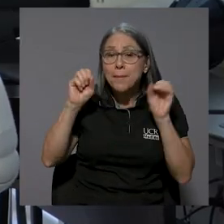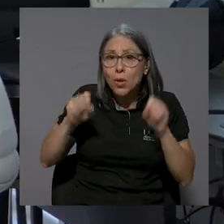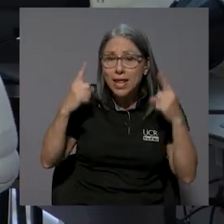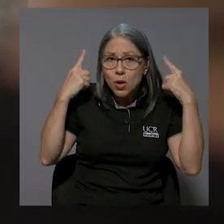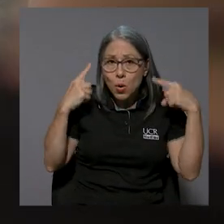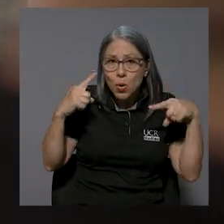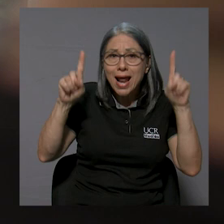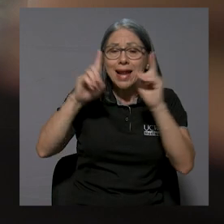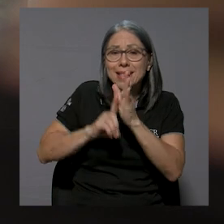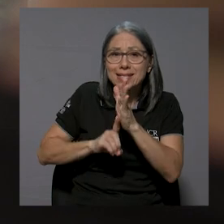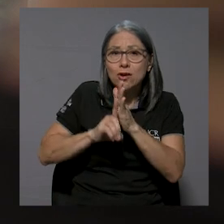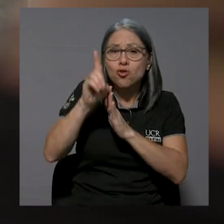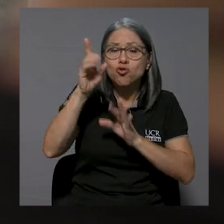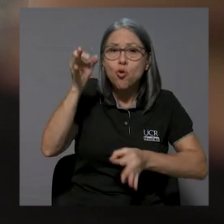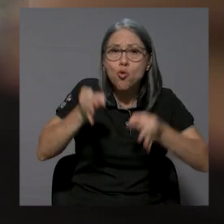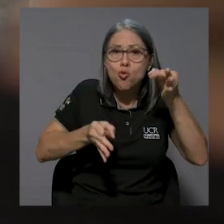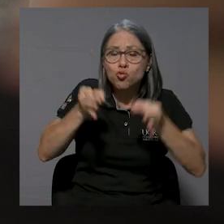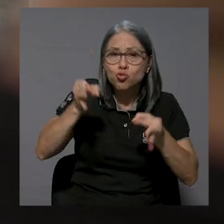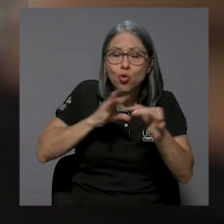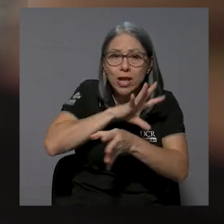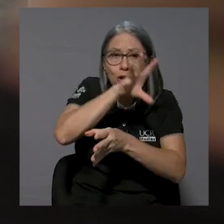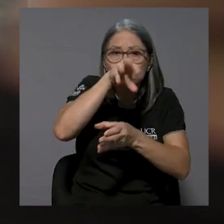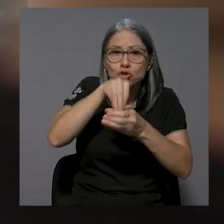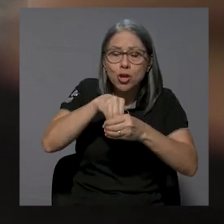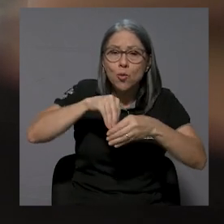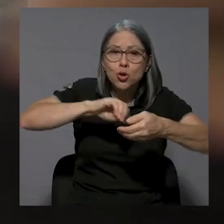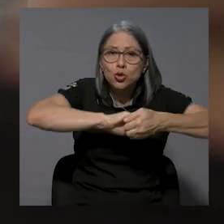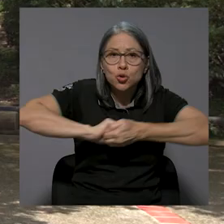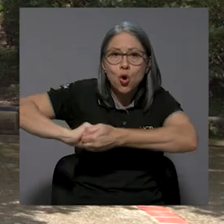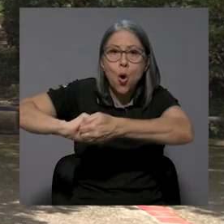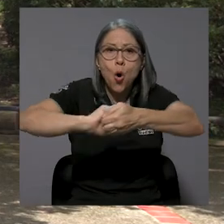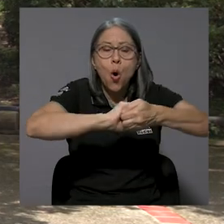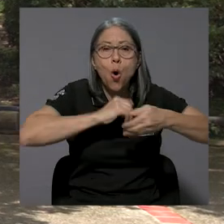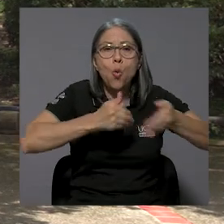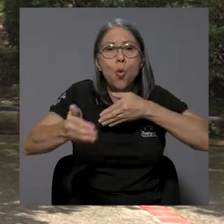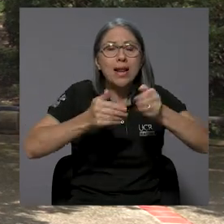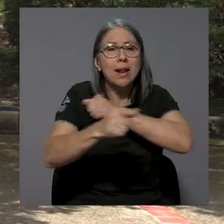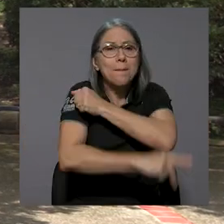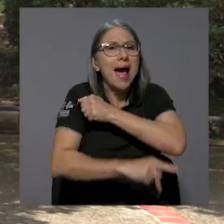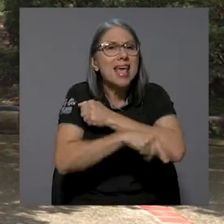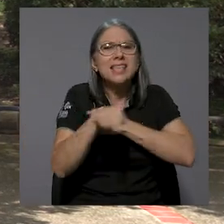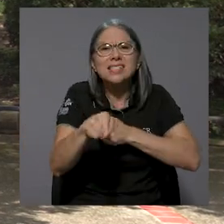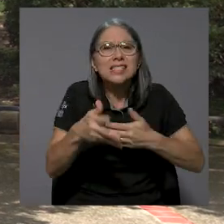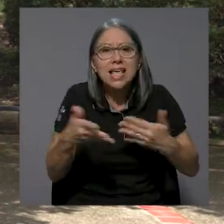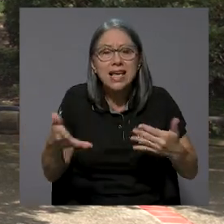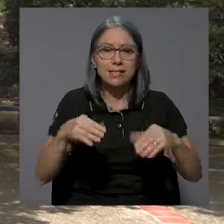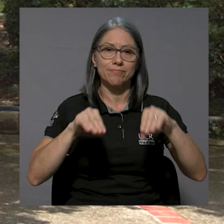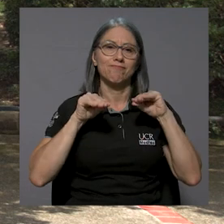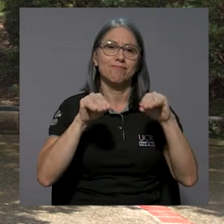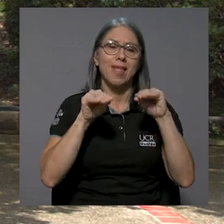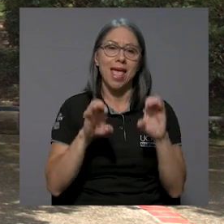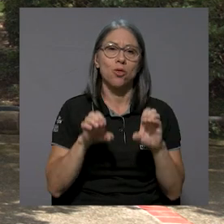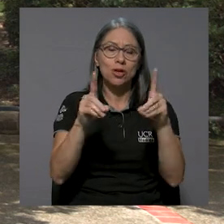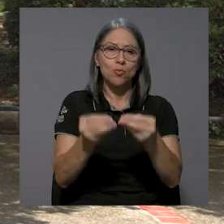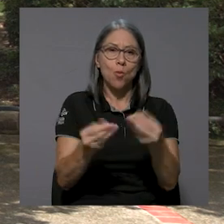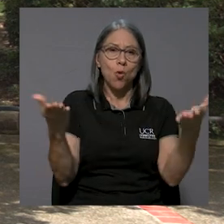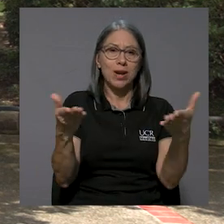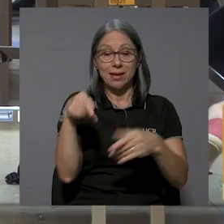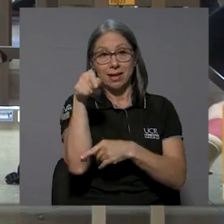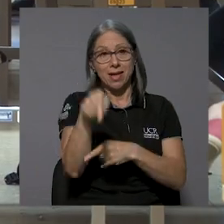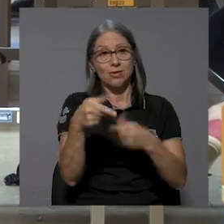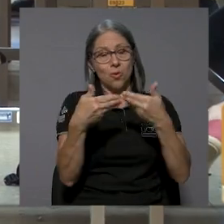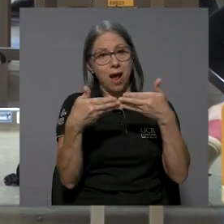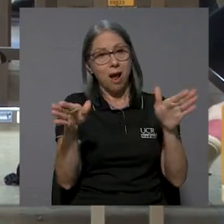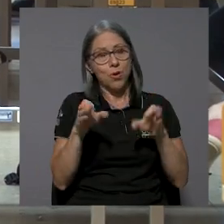consecución de un desarrollo justo, inclusivo y solidario en cualquier país es la educación pública, pues abre